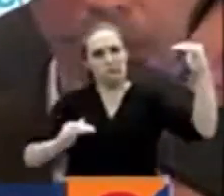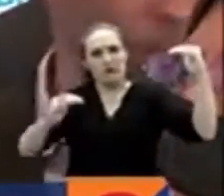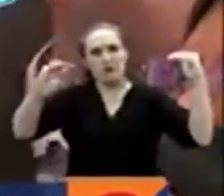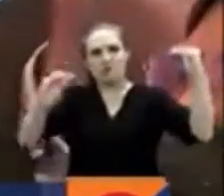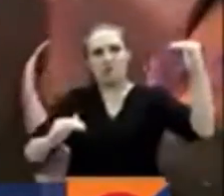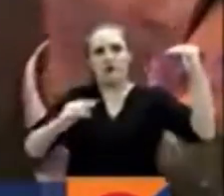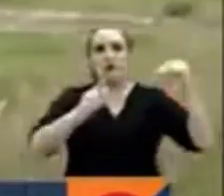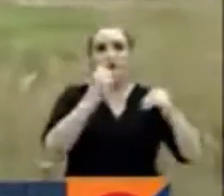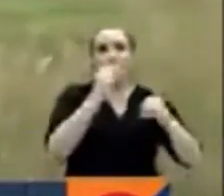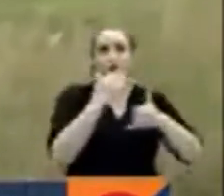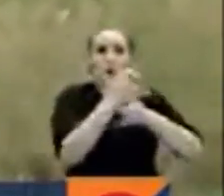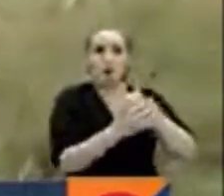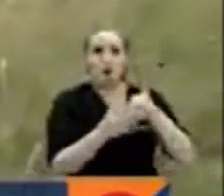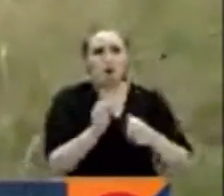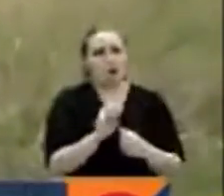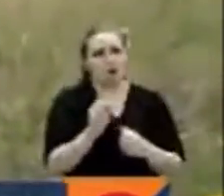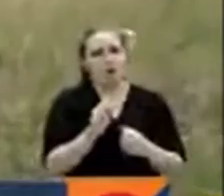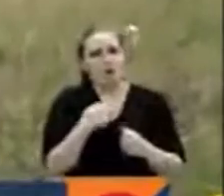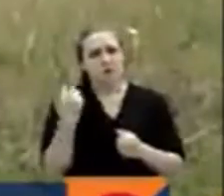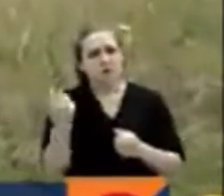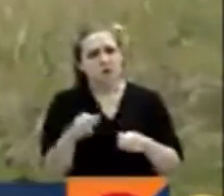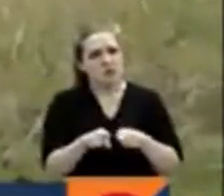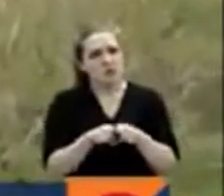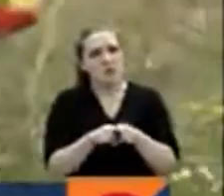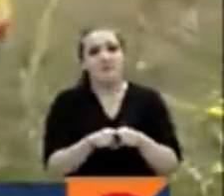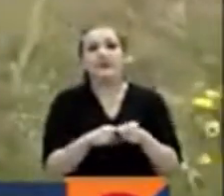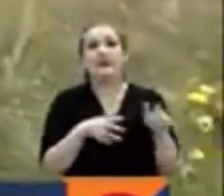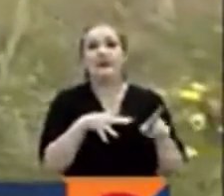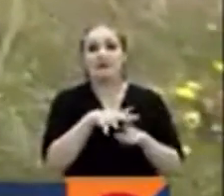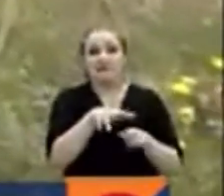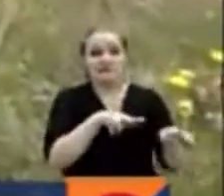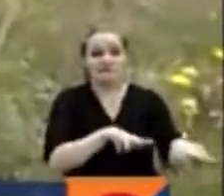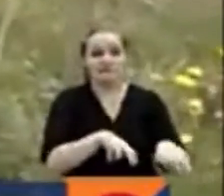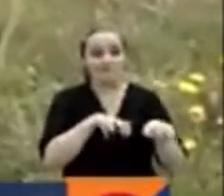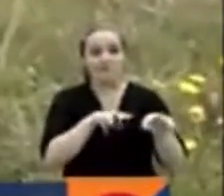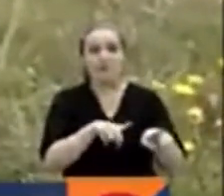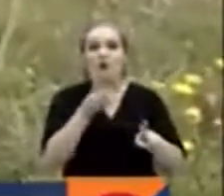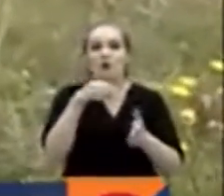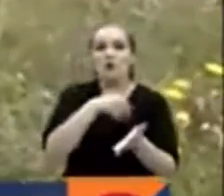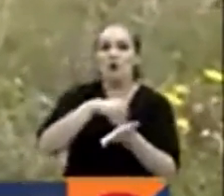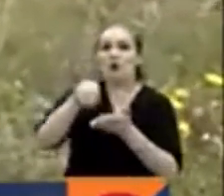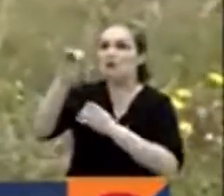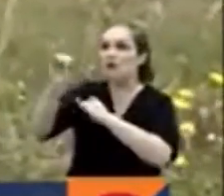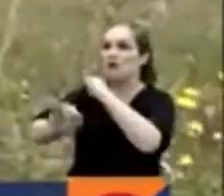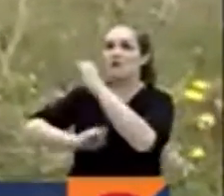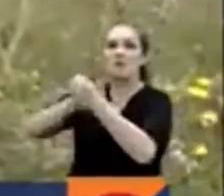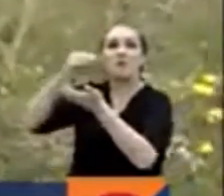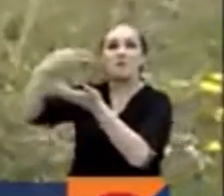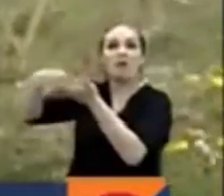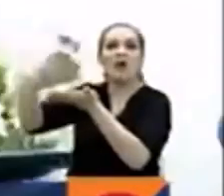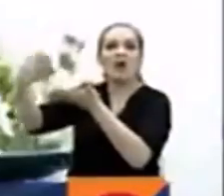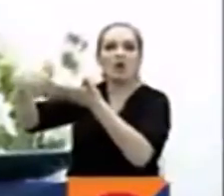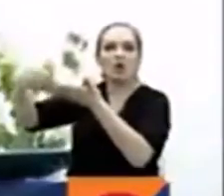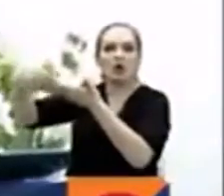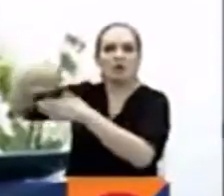tema colombiano estrictamente. Sectores como el agro se ven afectados por los precios de los insumos. También sectores como el tecnológico y en general